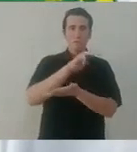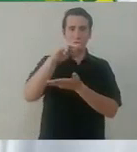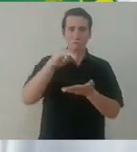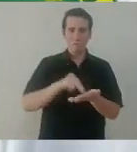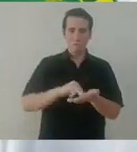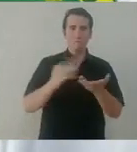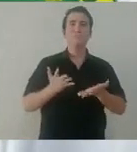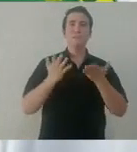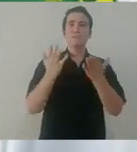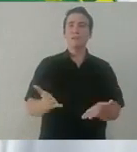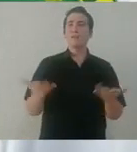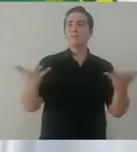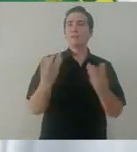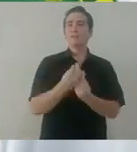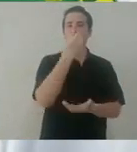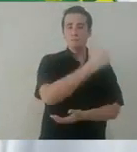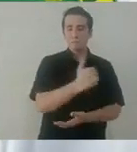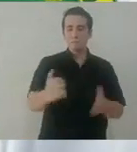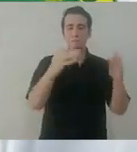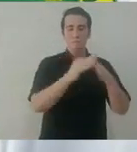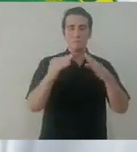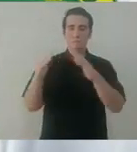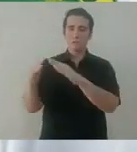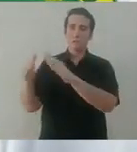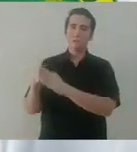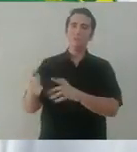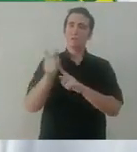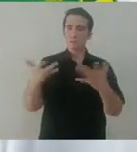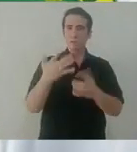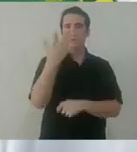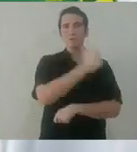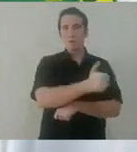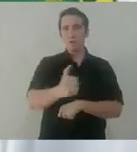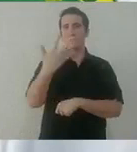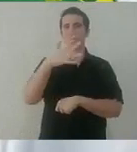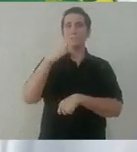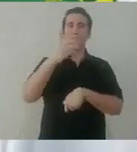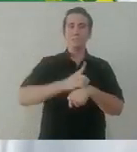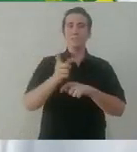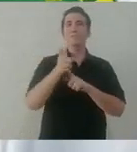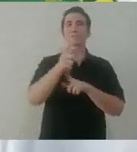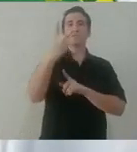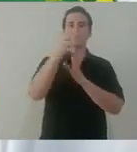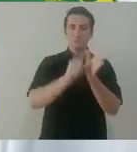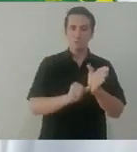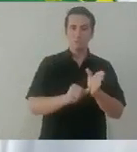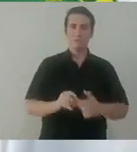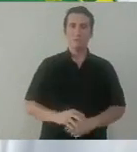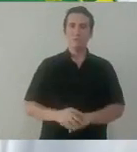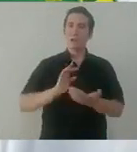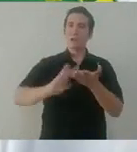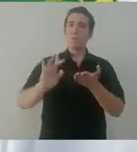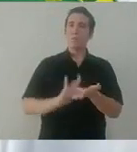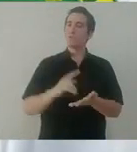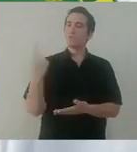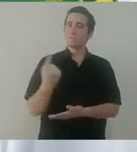Las entregas las estamos realizando casa por casa y lo seguiremos haciendo cada 15 días durante los siguientes dos meses. En